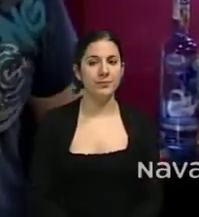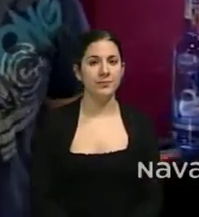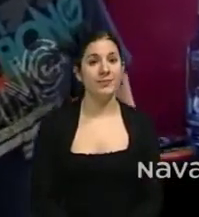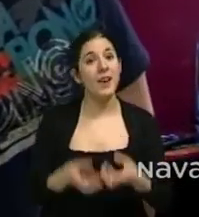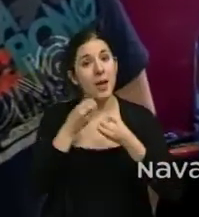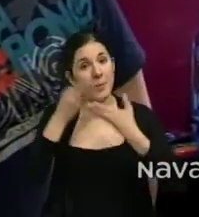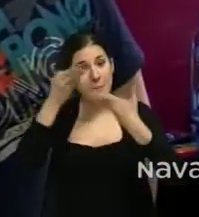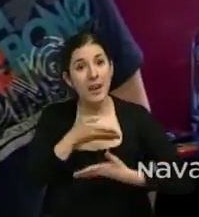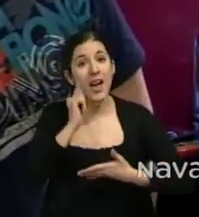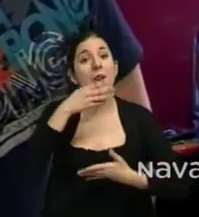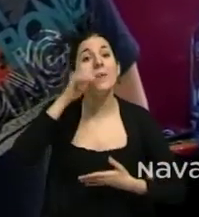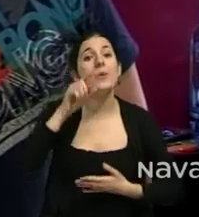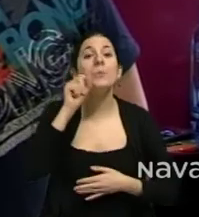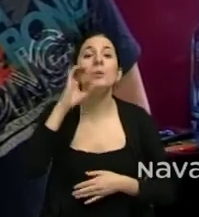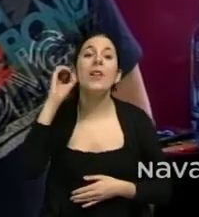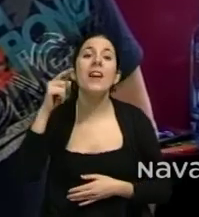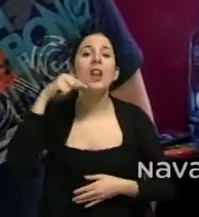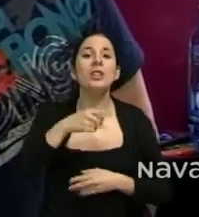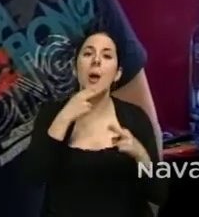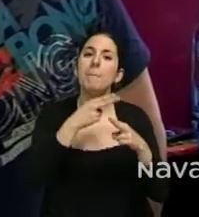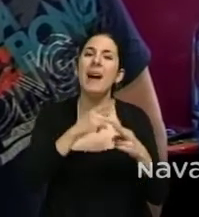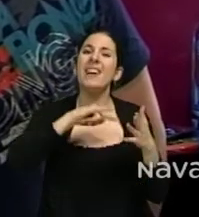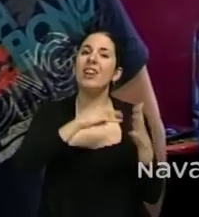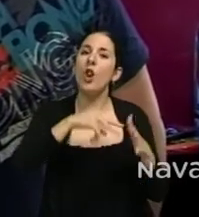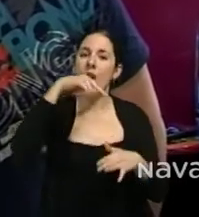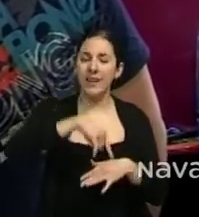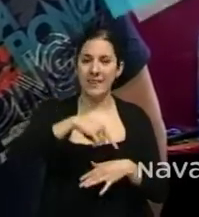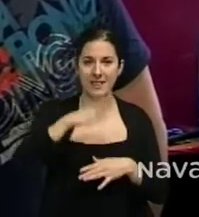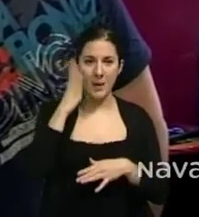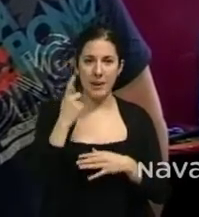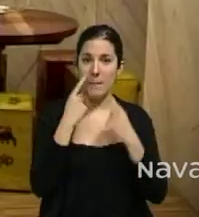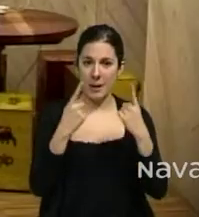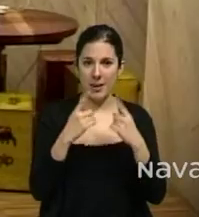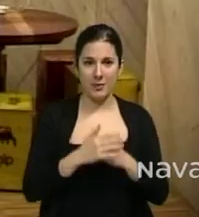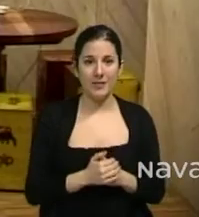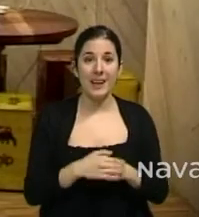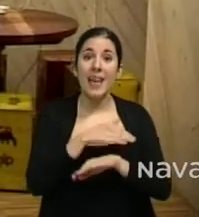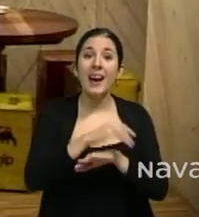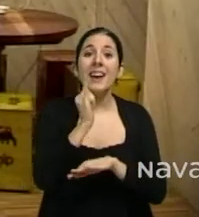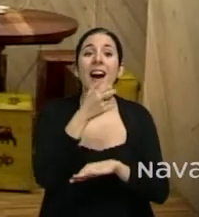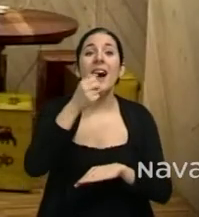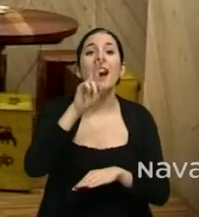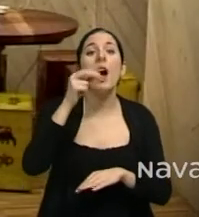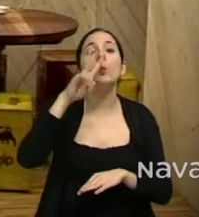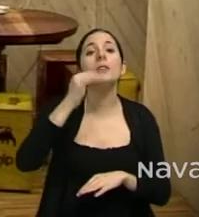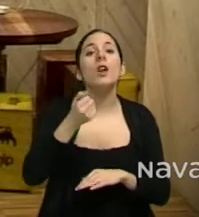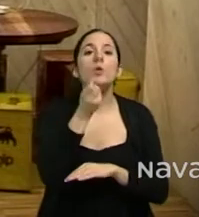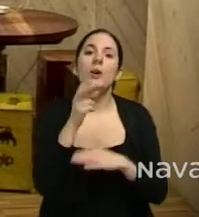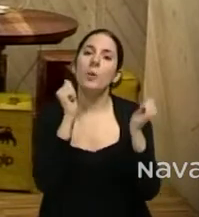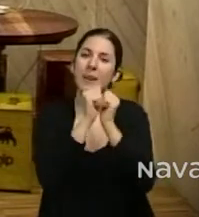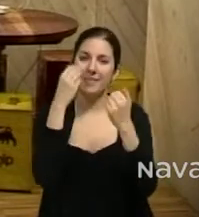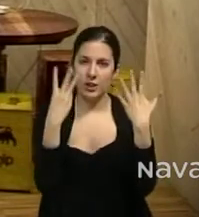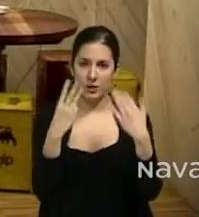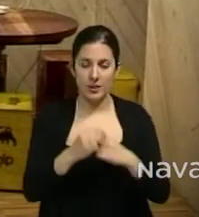Bienvenidos a ID.0, el primer bar tecnológico de Navarra situado en la calle Jarauta número 28. El ID.0 es nuestra apuesta por